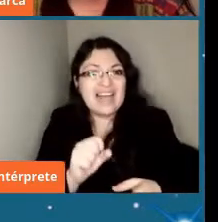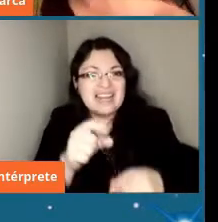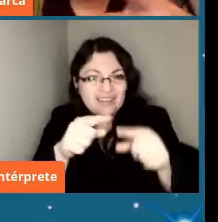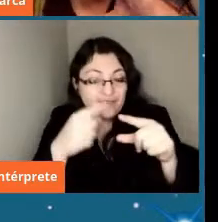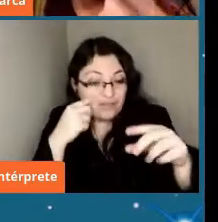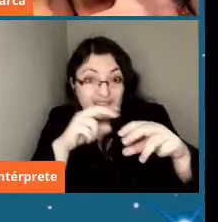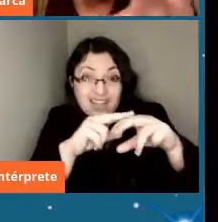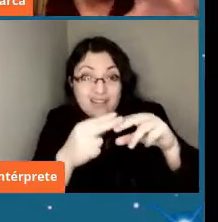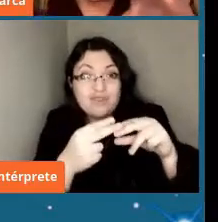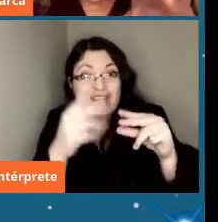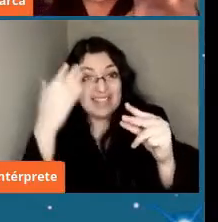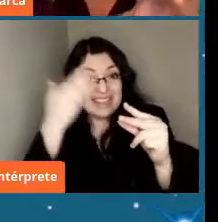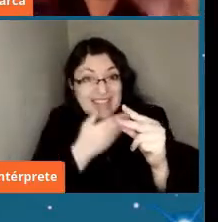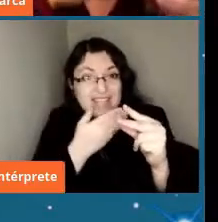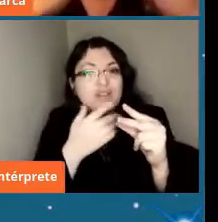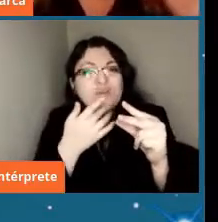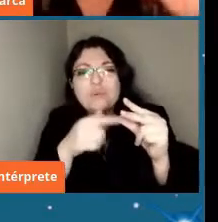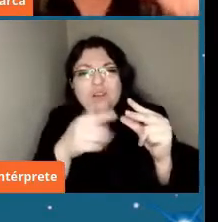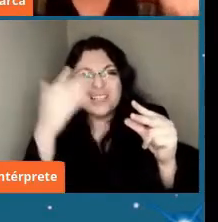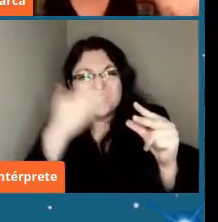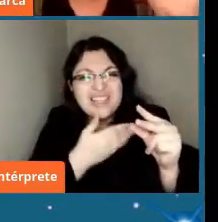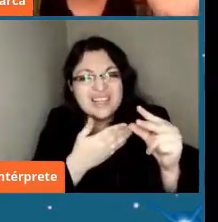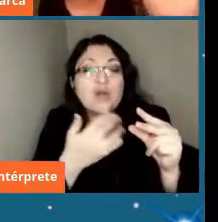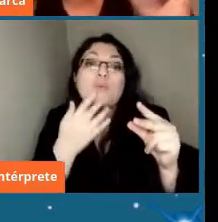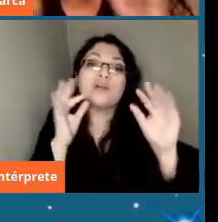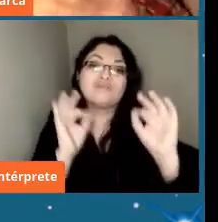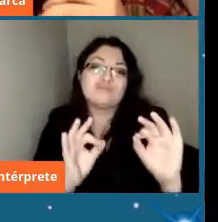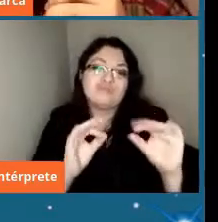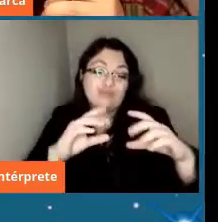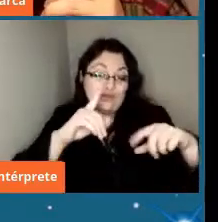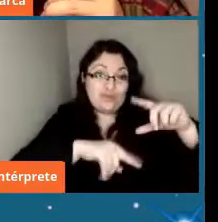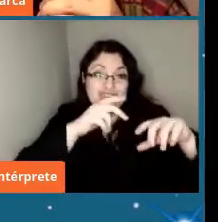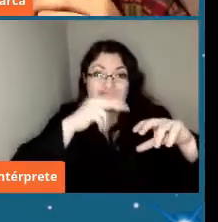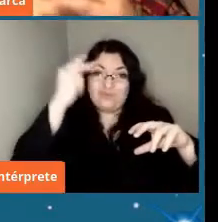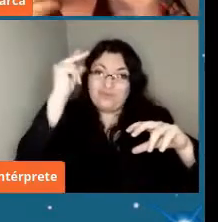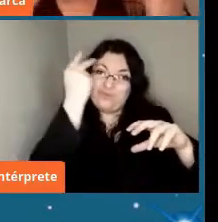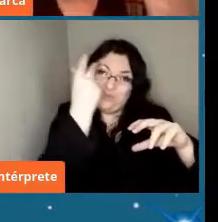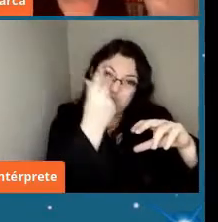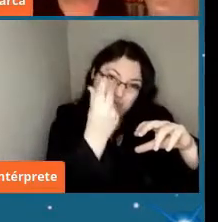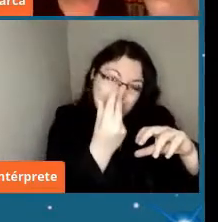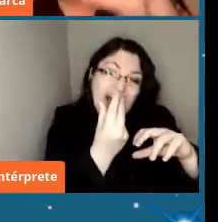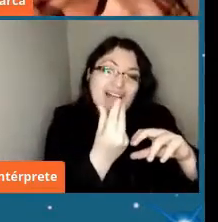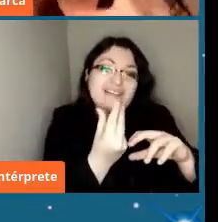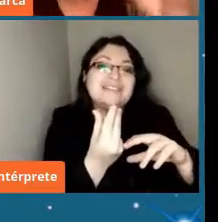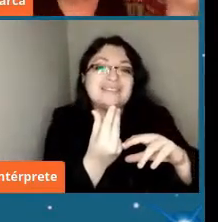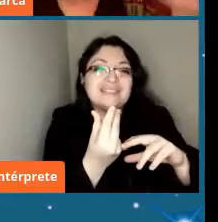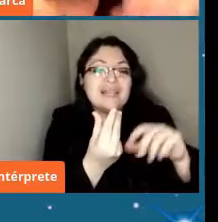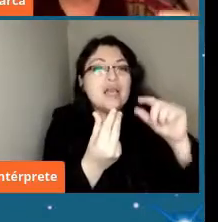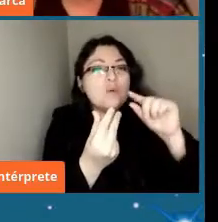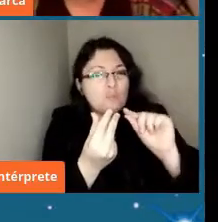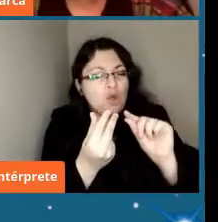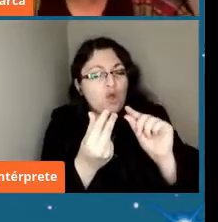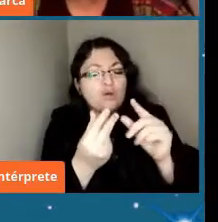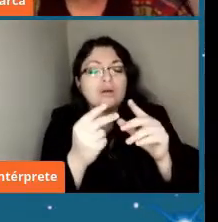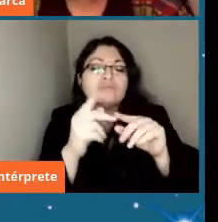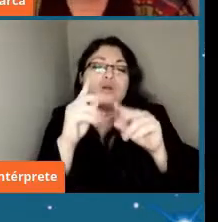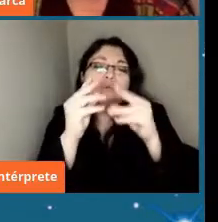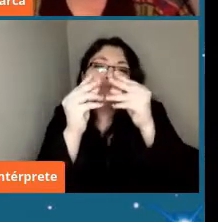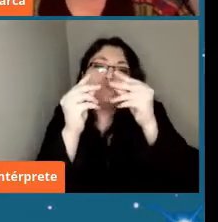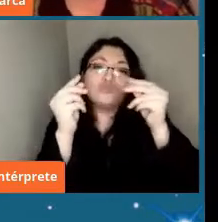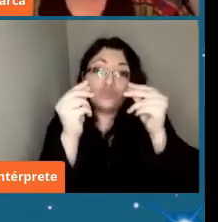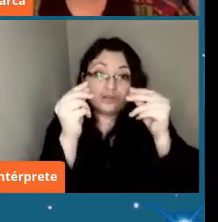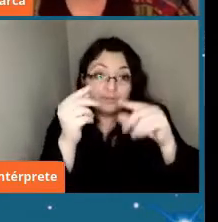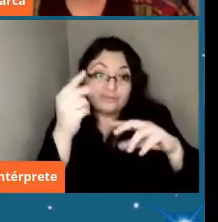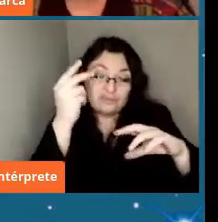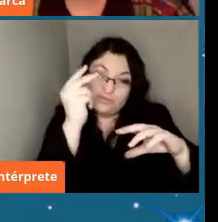parte que es producto de que voló por la atmósfera y muy poquito de su material se fundió y generó lo que conocemos